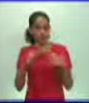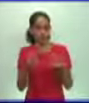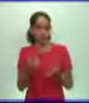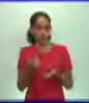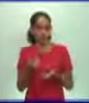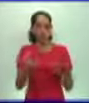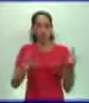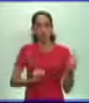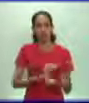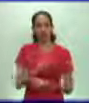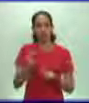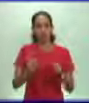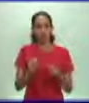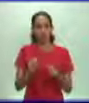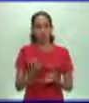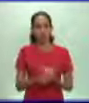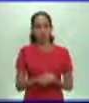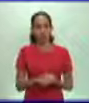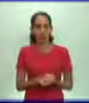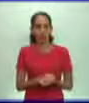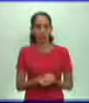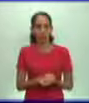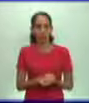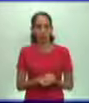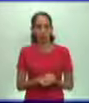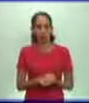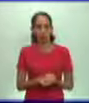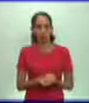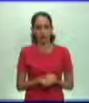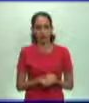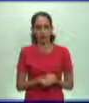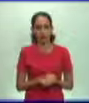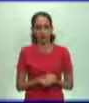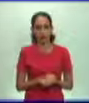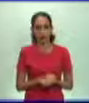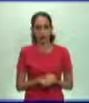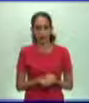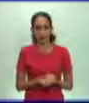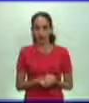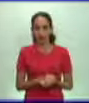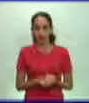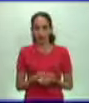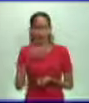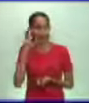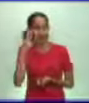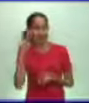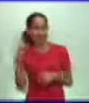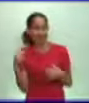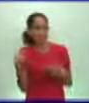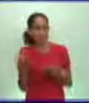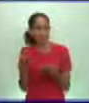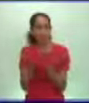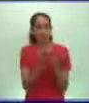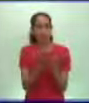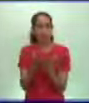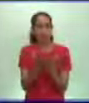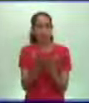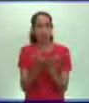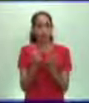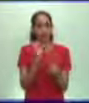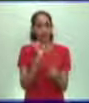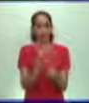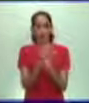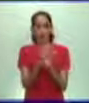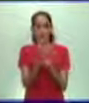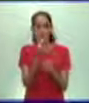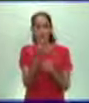reforma era transformar los cimientos precisamente de esa Iglesia Católica. Y recordarán ustedes cuando estudiaron el inicio,